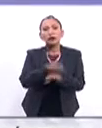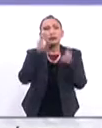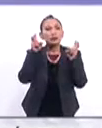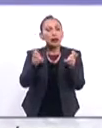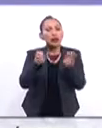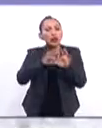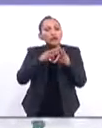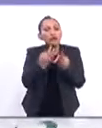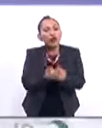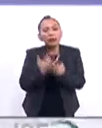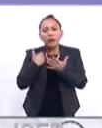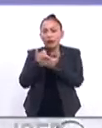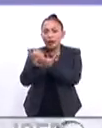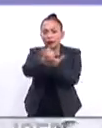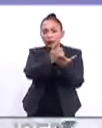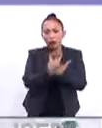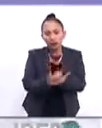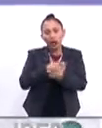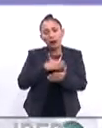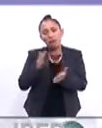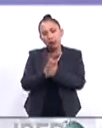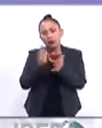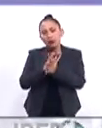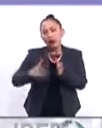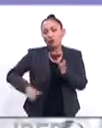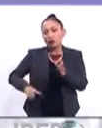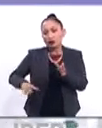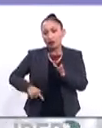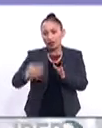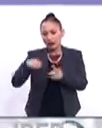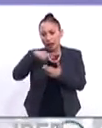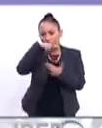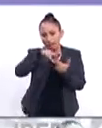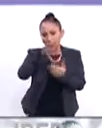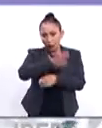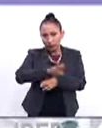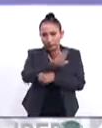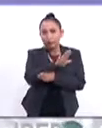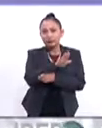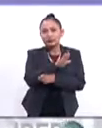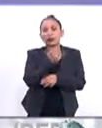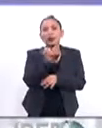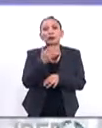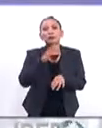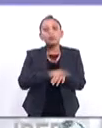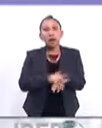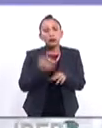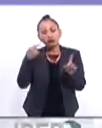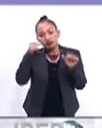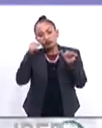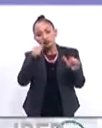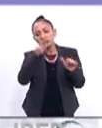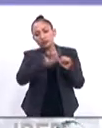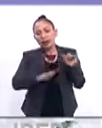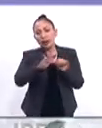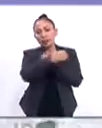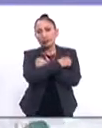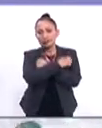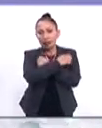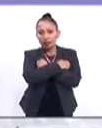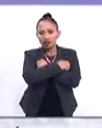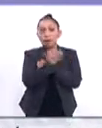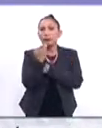de los mecanismos de cooperación en los que participan los gobiernos de nuestra región y sobre todo enfocándonos en el ámbito